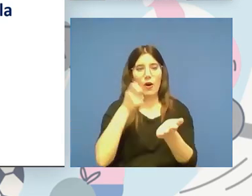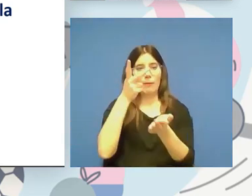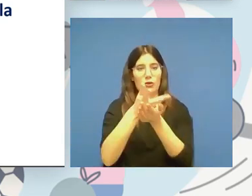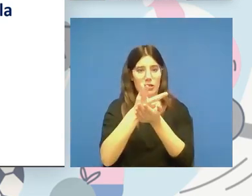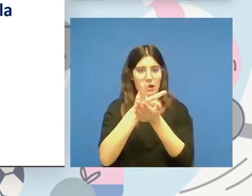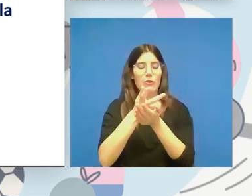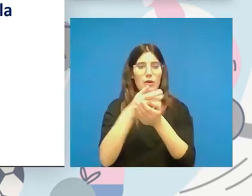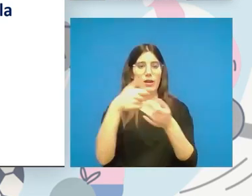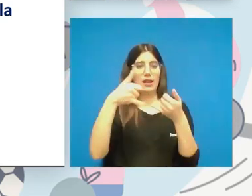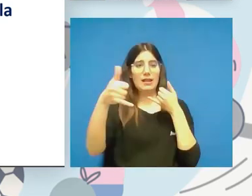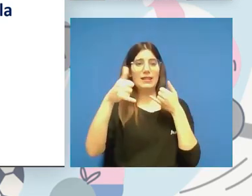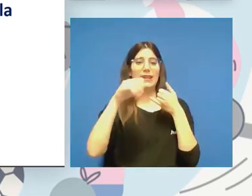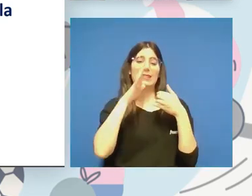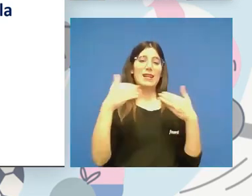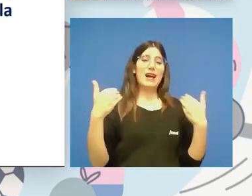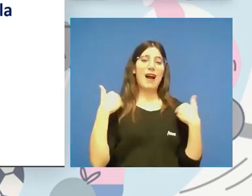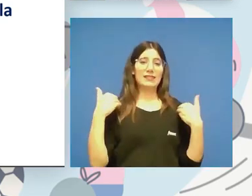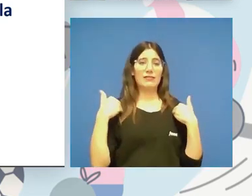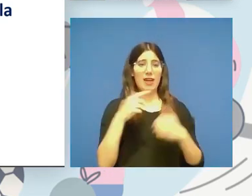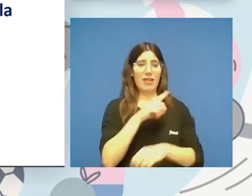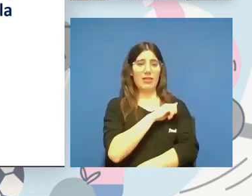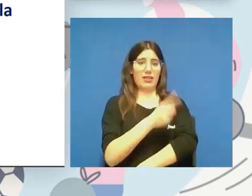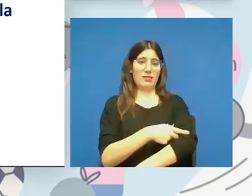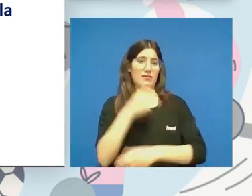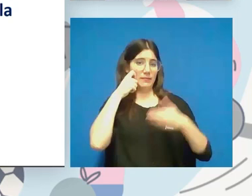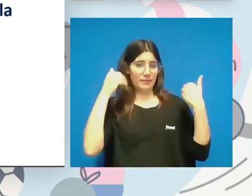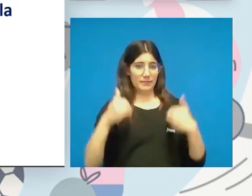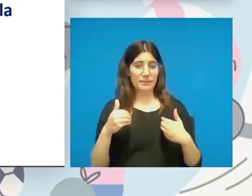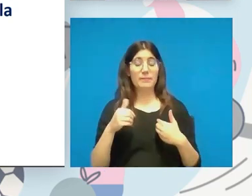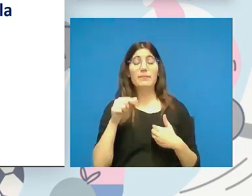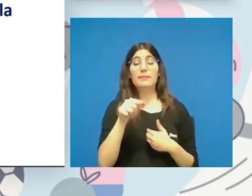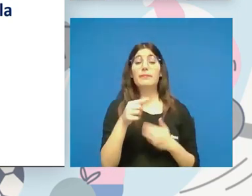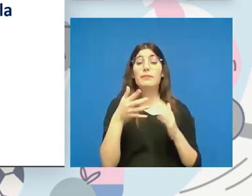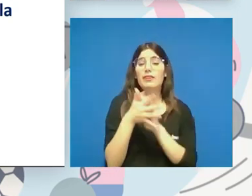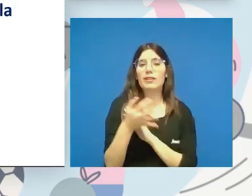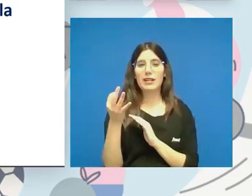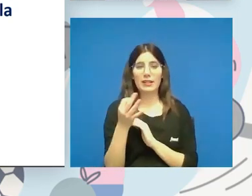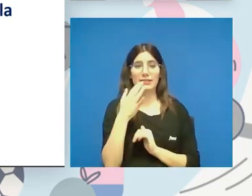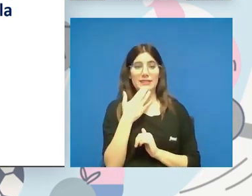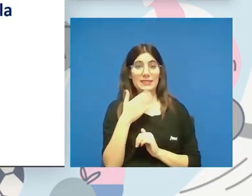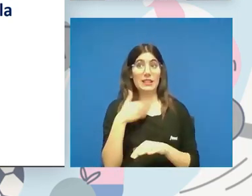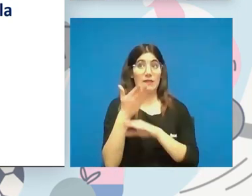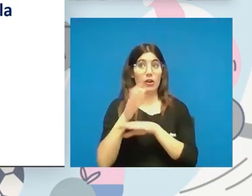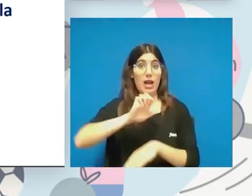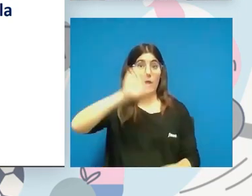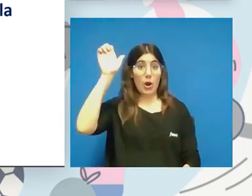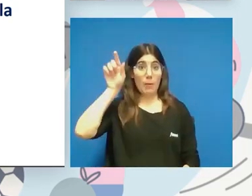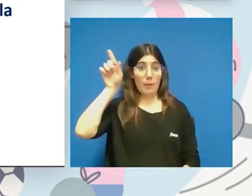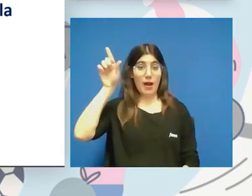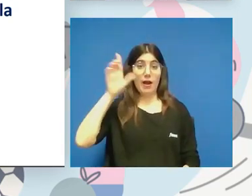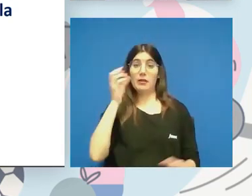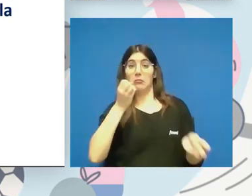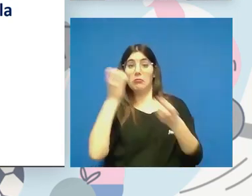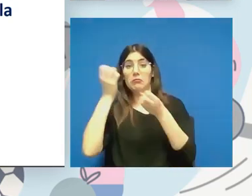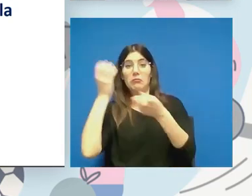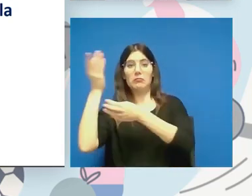relacionadas con la actividad física y el deporte en todos sus ámbitos de actuación. ¿Eso qué quiere decir? Pues que cuando vamos a Europa y compartimos con los